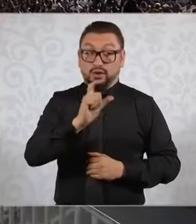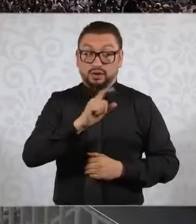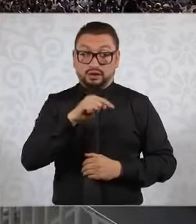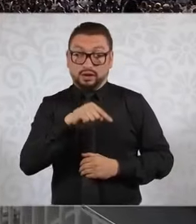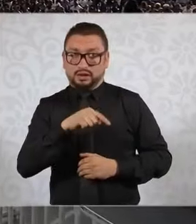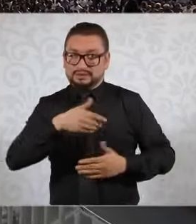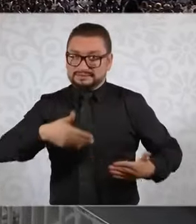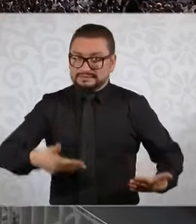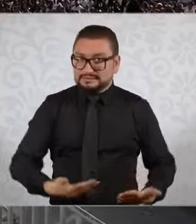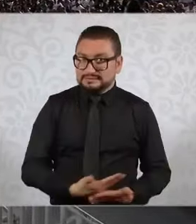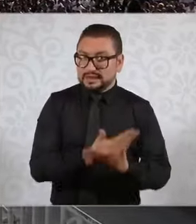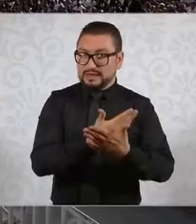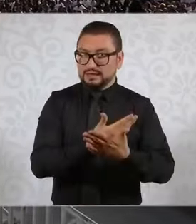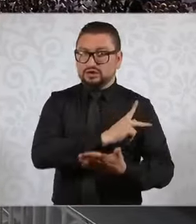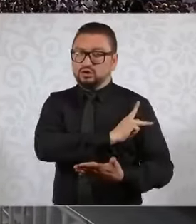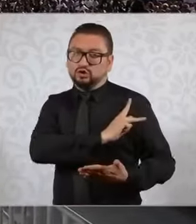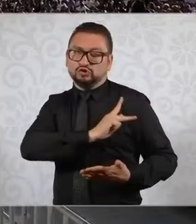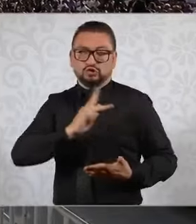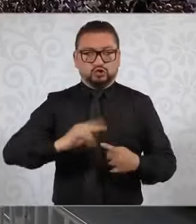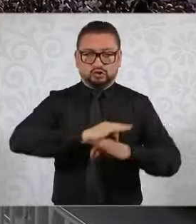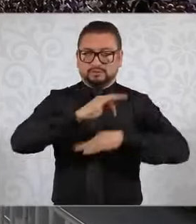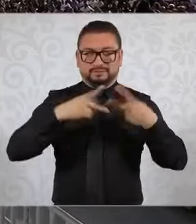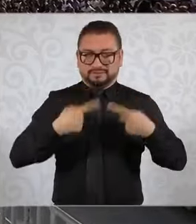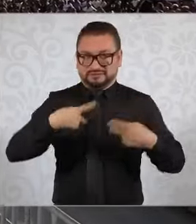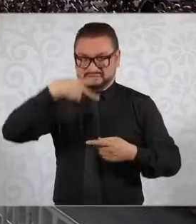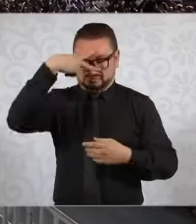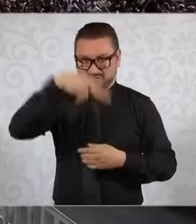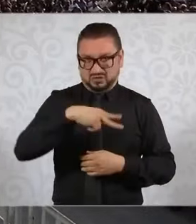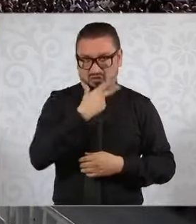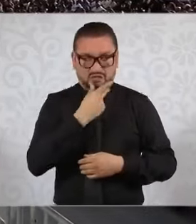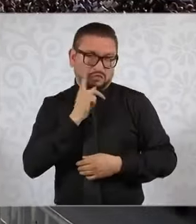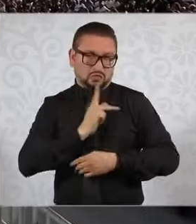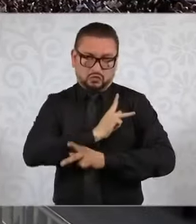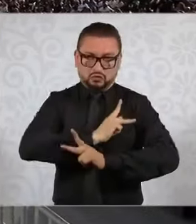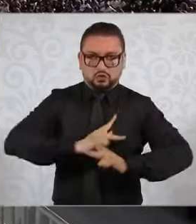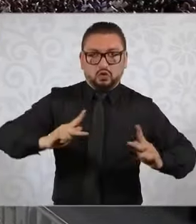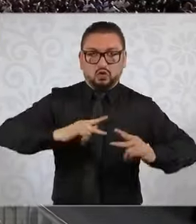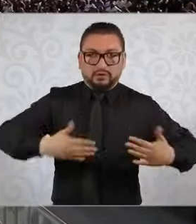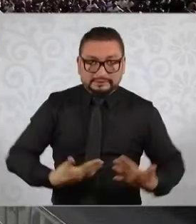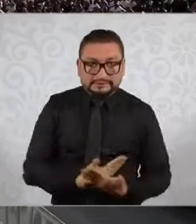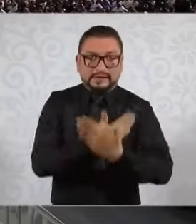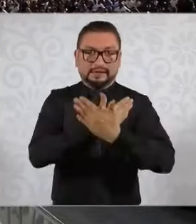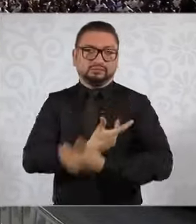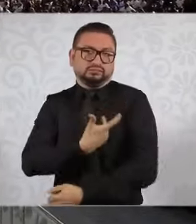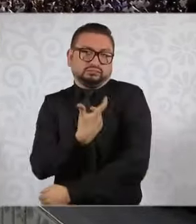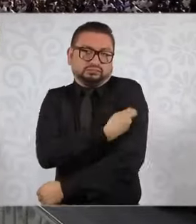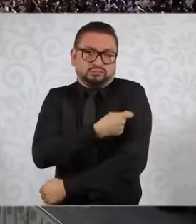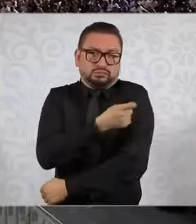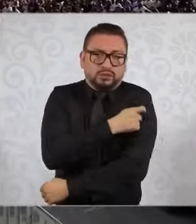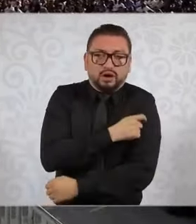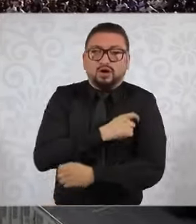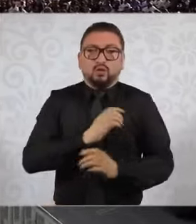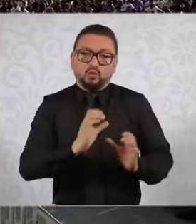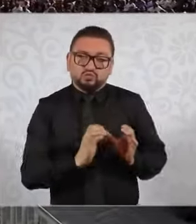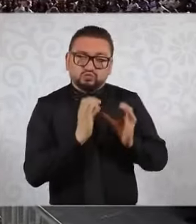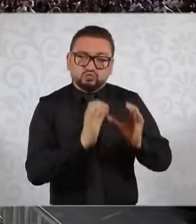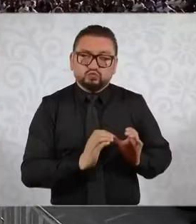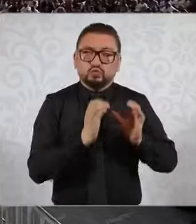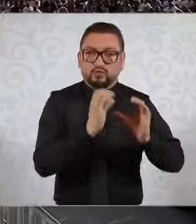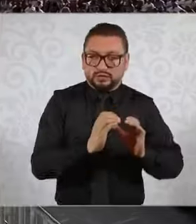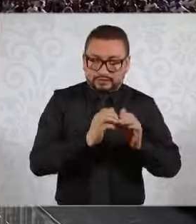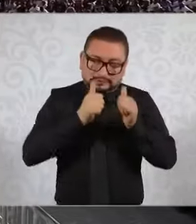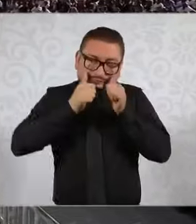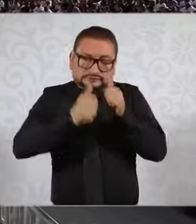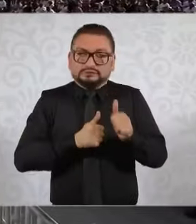todas y todos los mexicanos deben tener acceso a vacunas, cuidados preventivos, atención